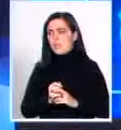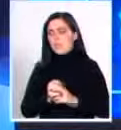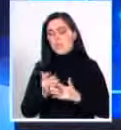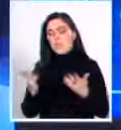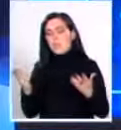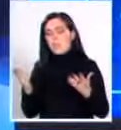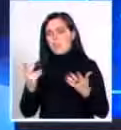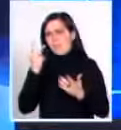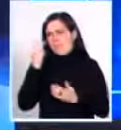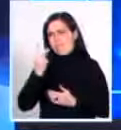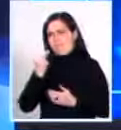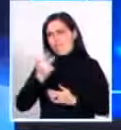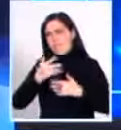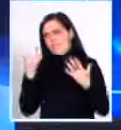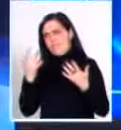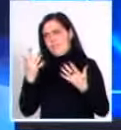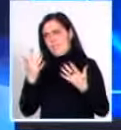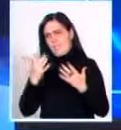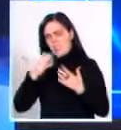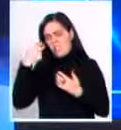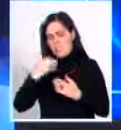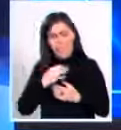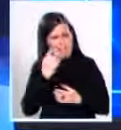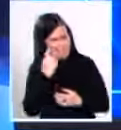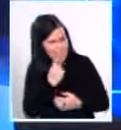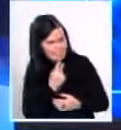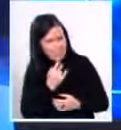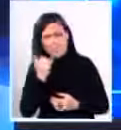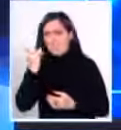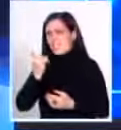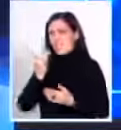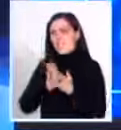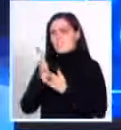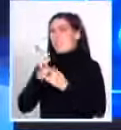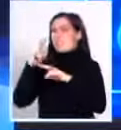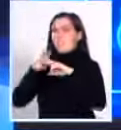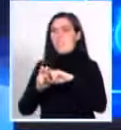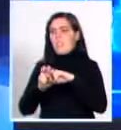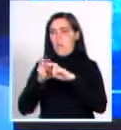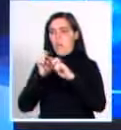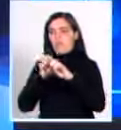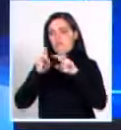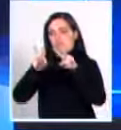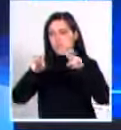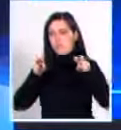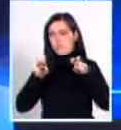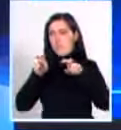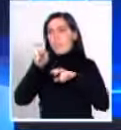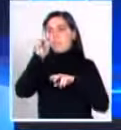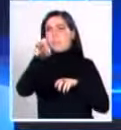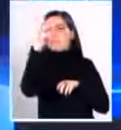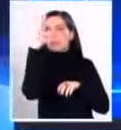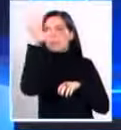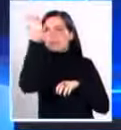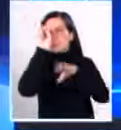Era un avivado. ¿Era un avivado? Seguro. Trataba de sentarme siempre en primera fila. Claro, para tratar de captar